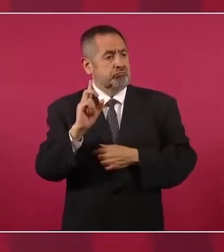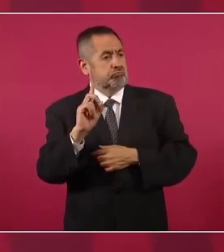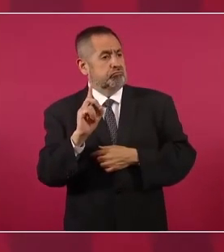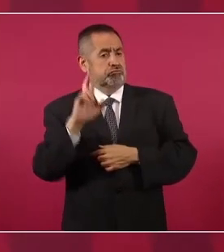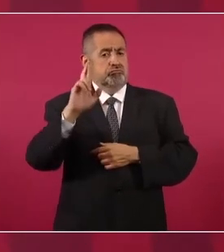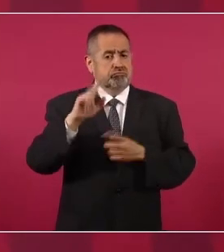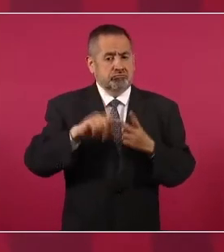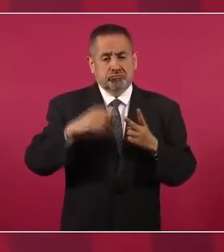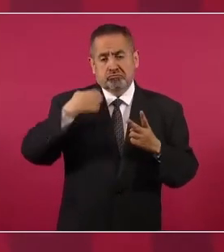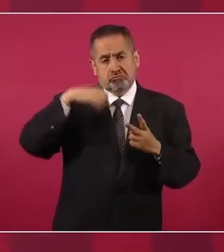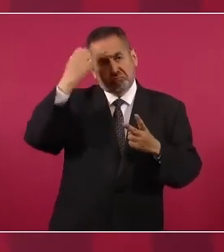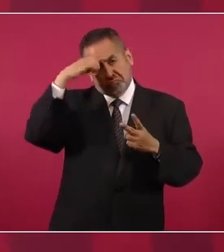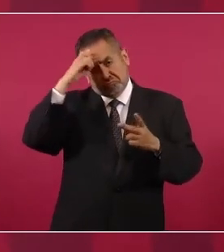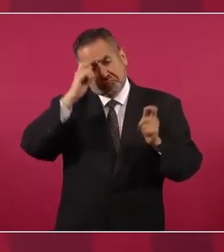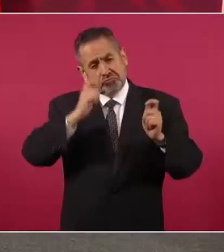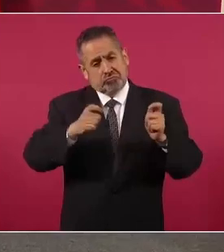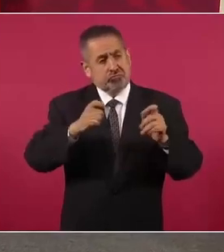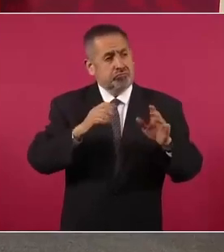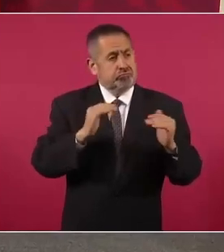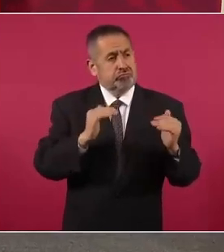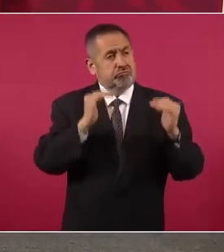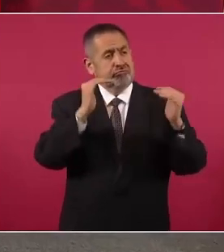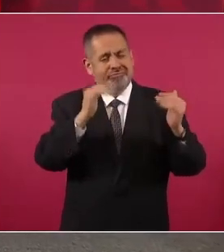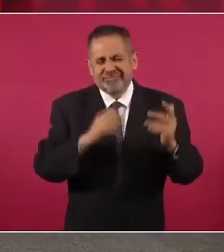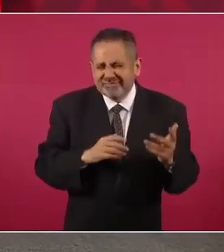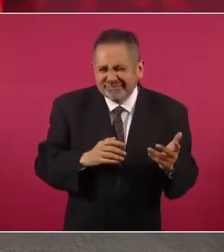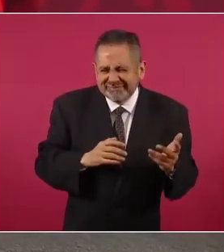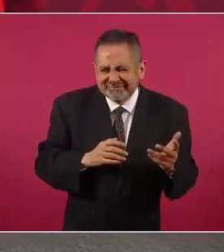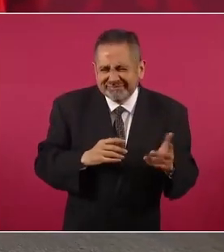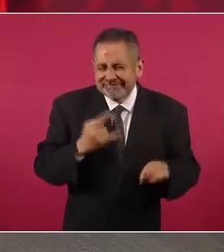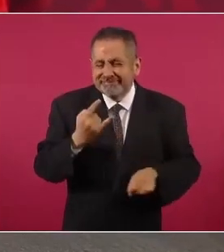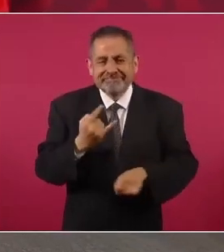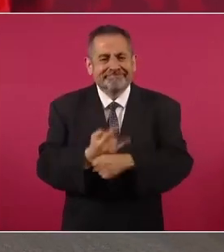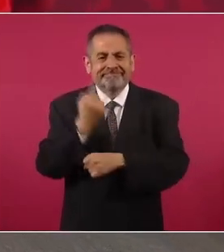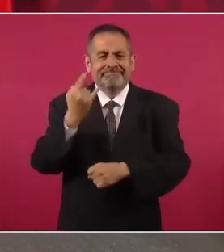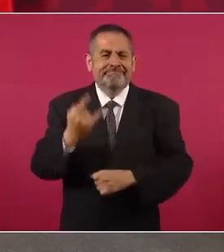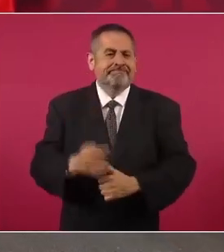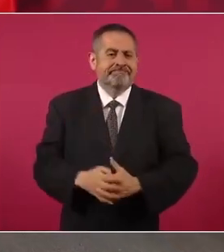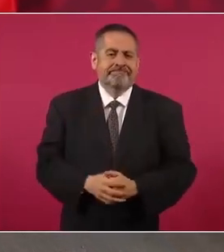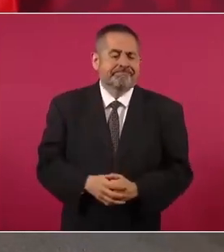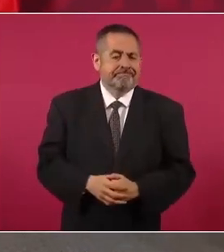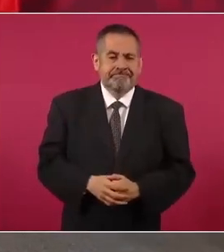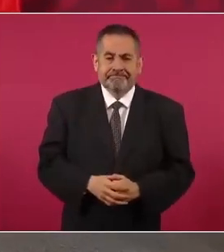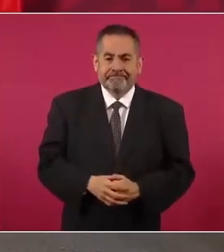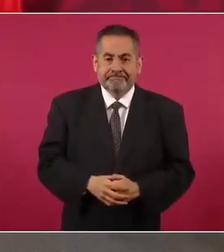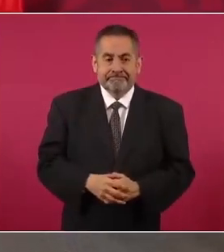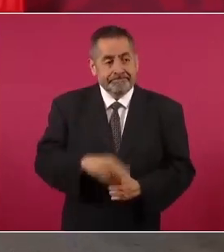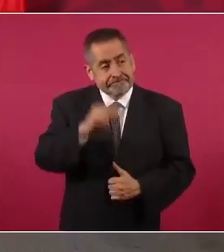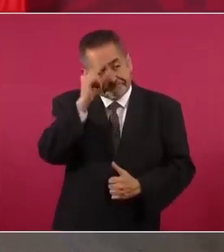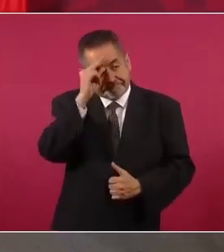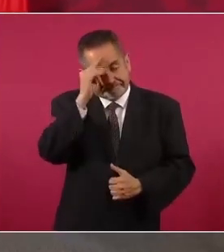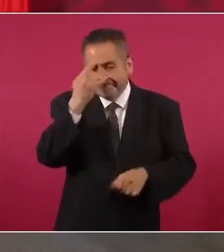expertos, eminencias, sabiondos.